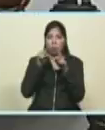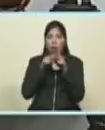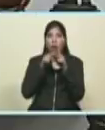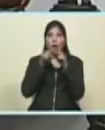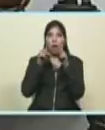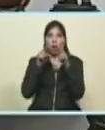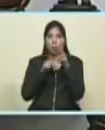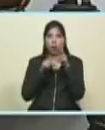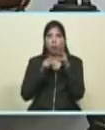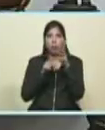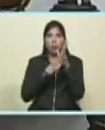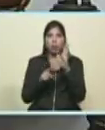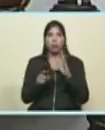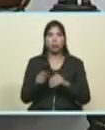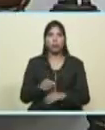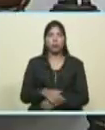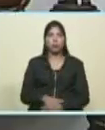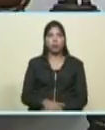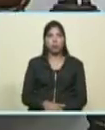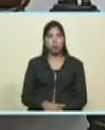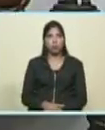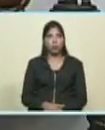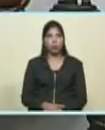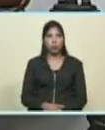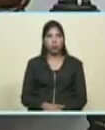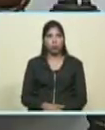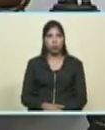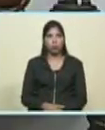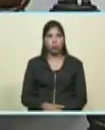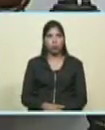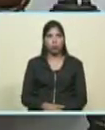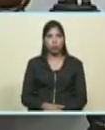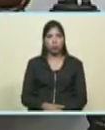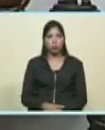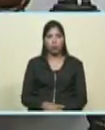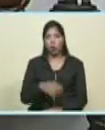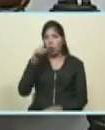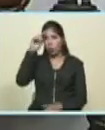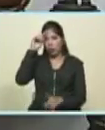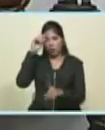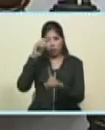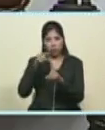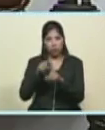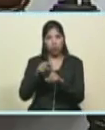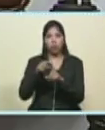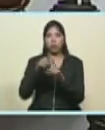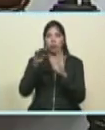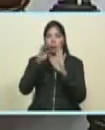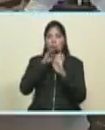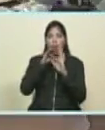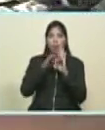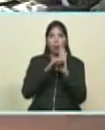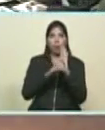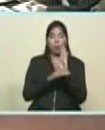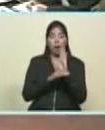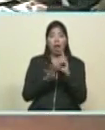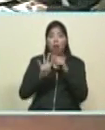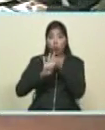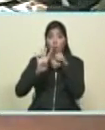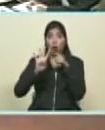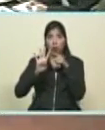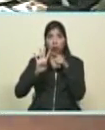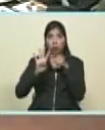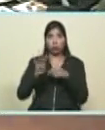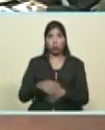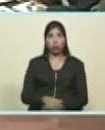plan de la patria aquí está cada uno de los objetivos históricos el cuarto objetivo histórico